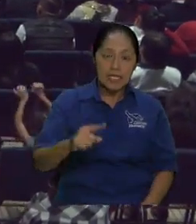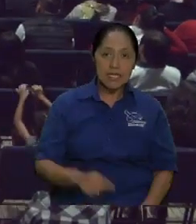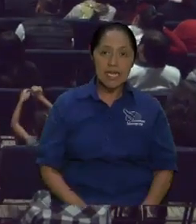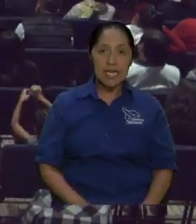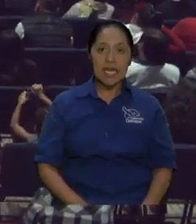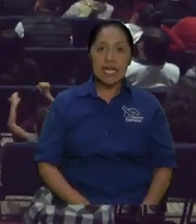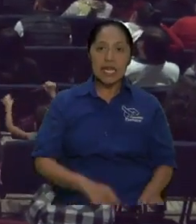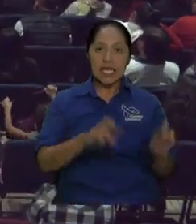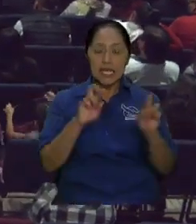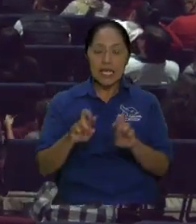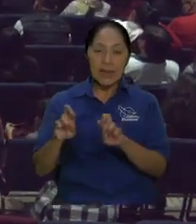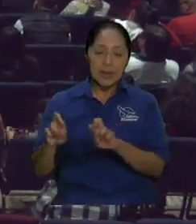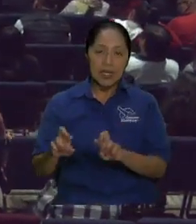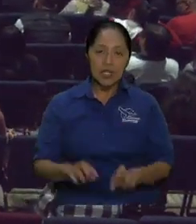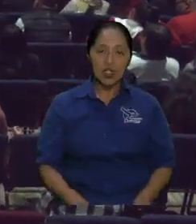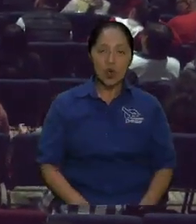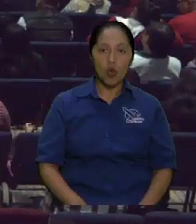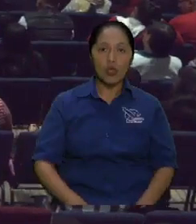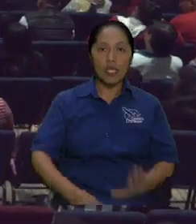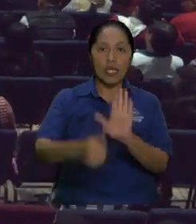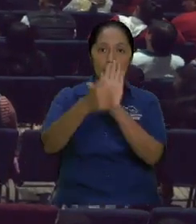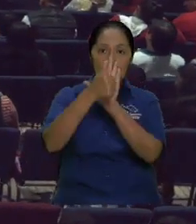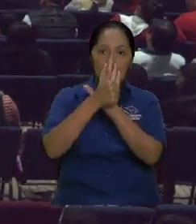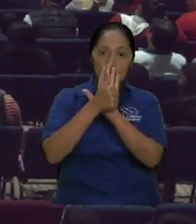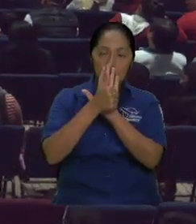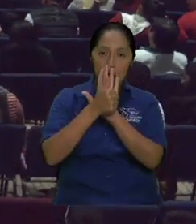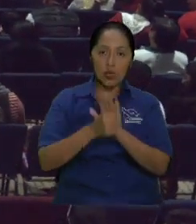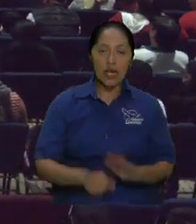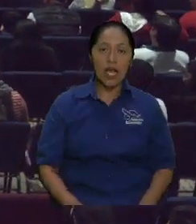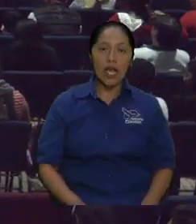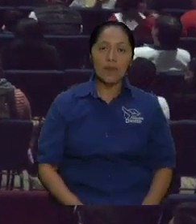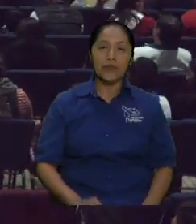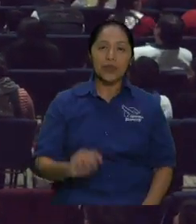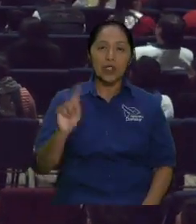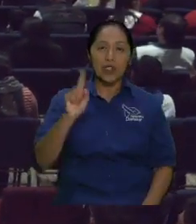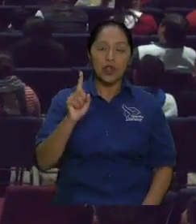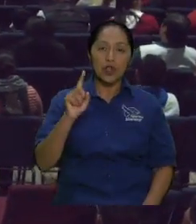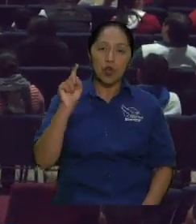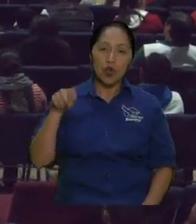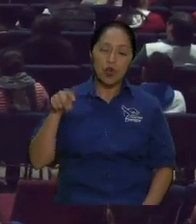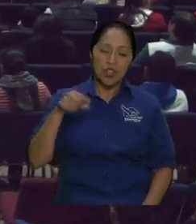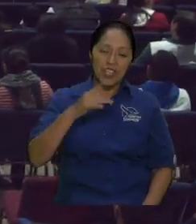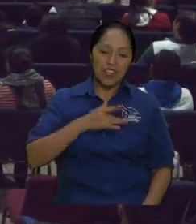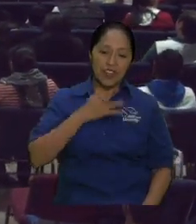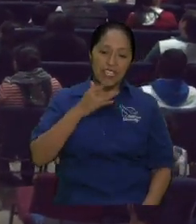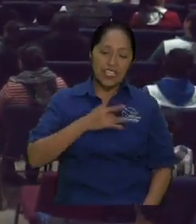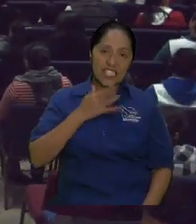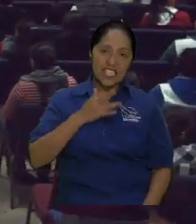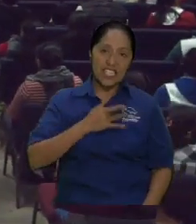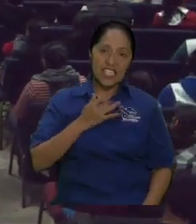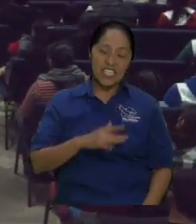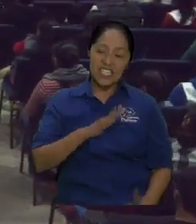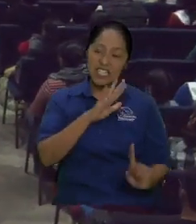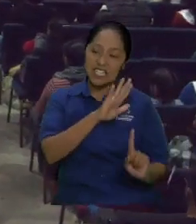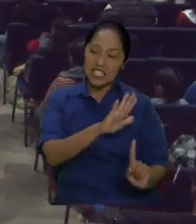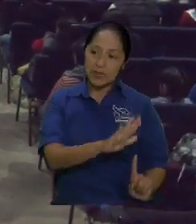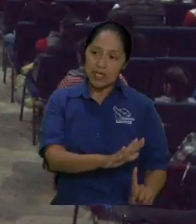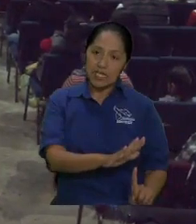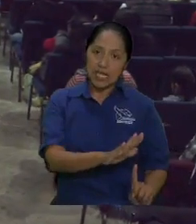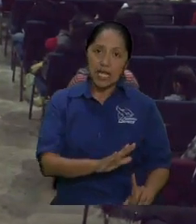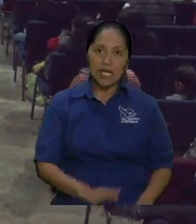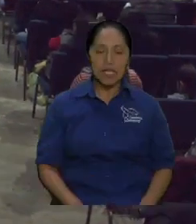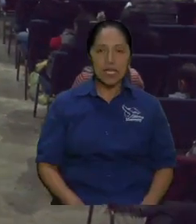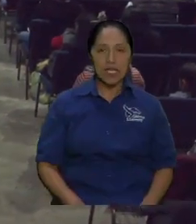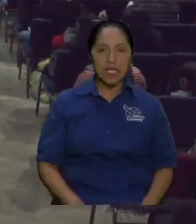mayor al que nunca ayunado. Y el que no hay una, no debería de sentirse especial tampoco sobre el otro,